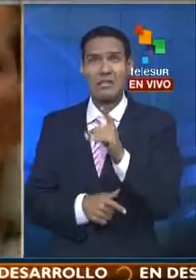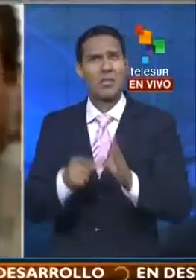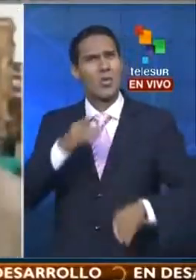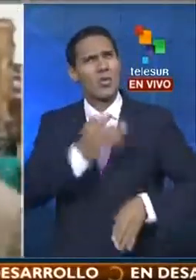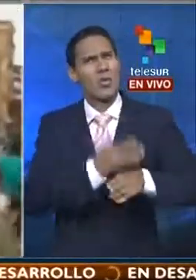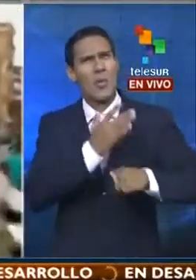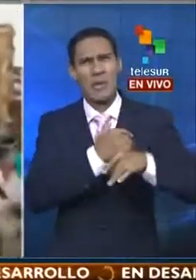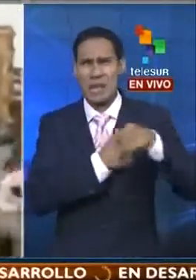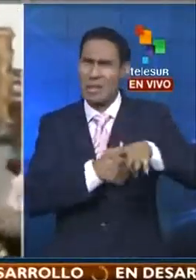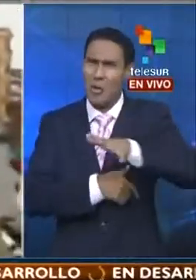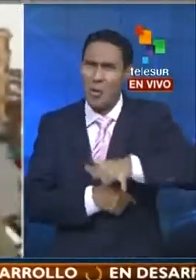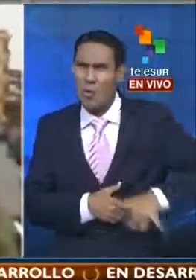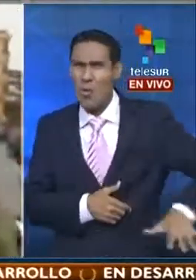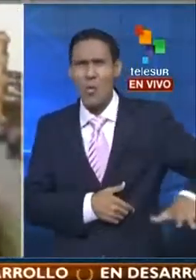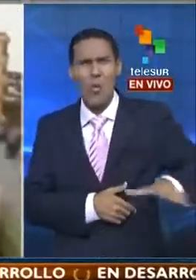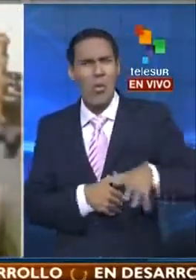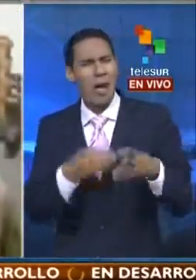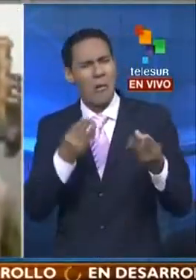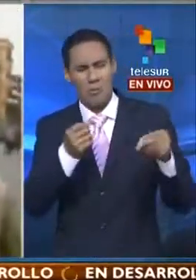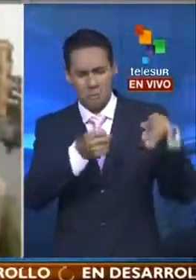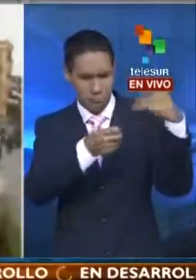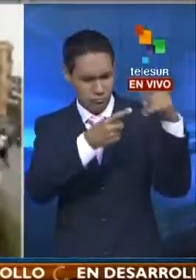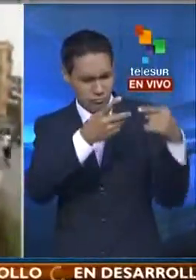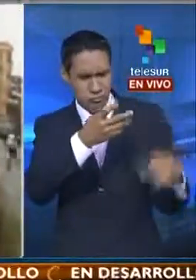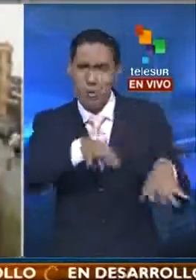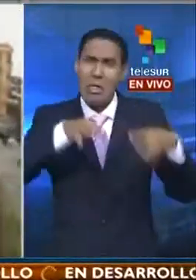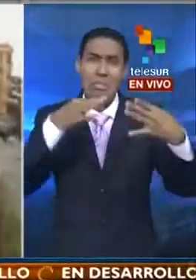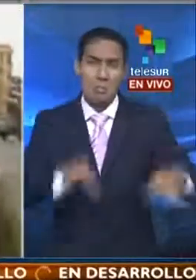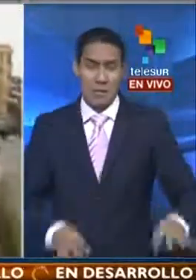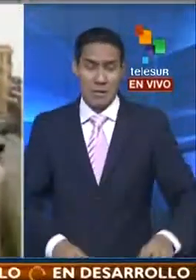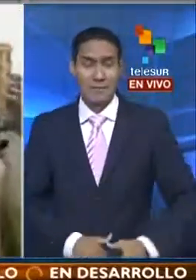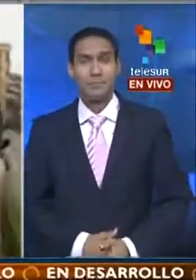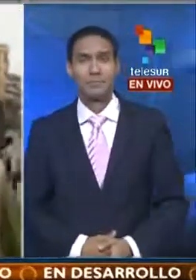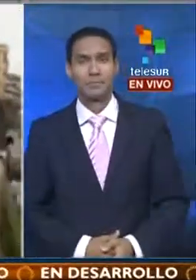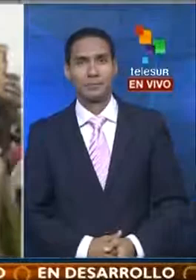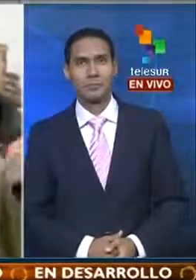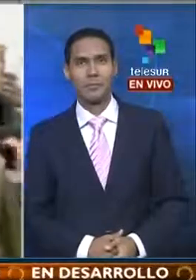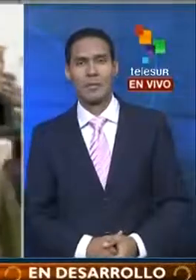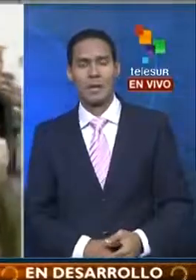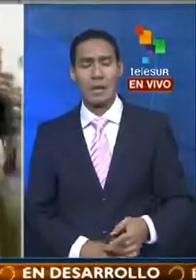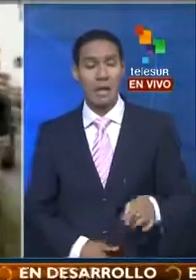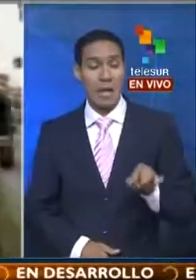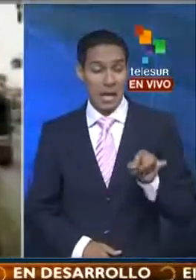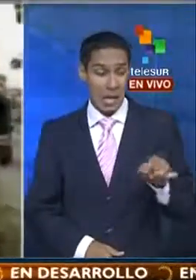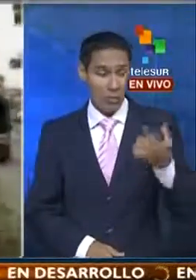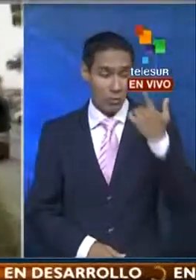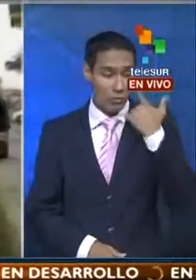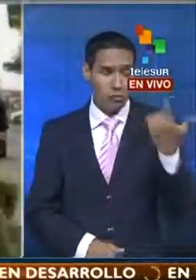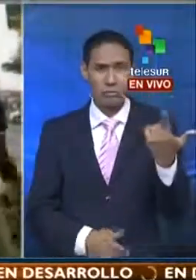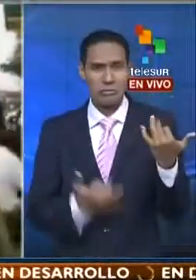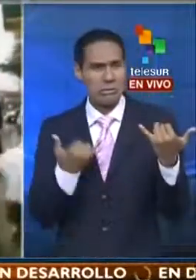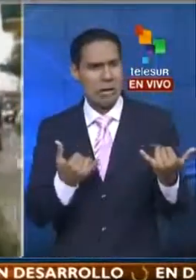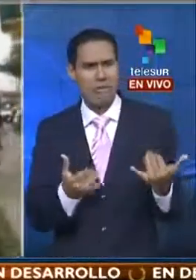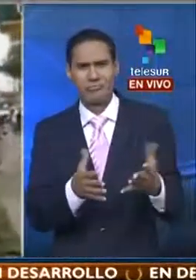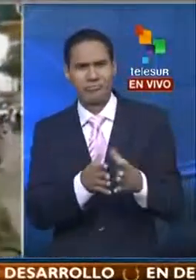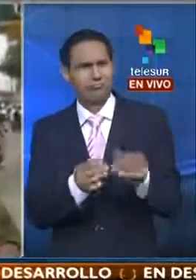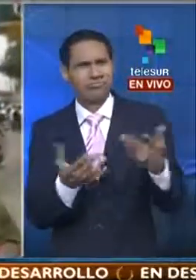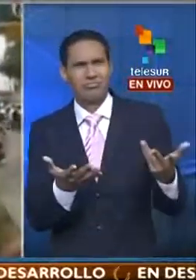región muy rica en recursos naturales, pues ven cómo estos recursos, pues están siendo